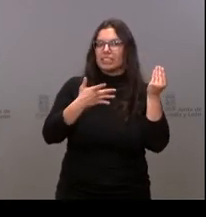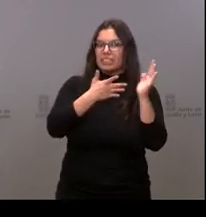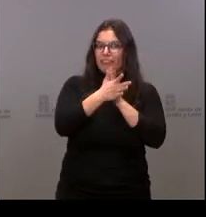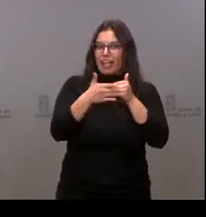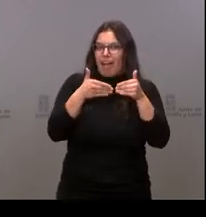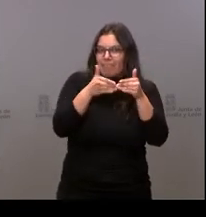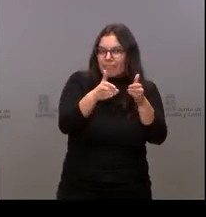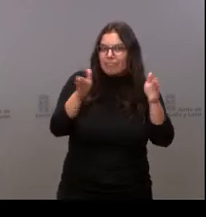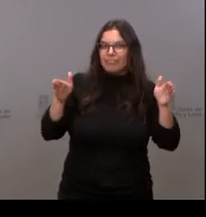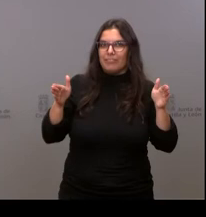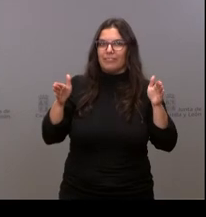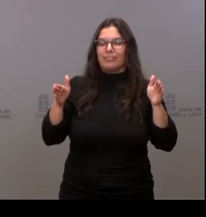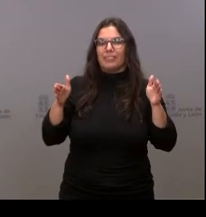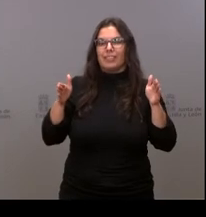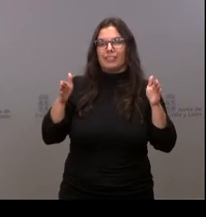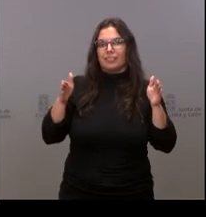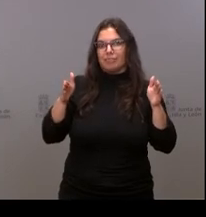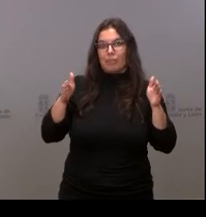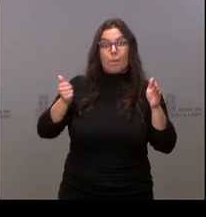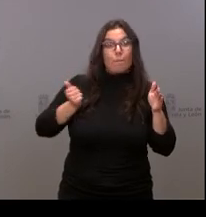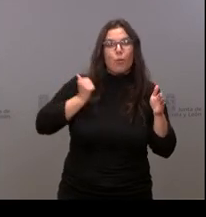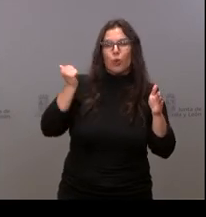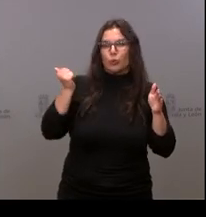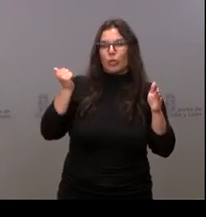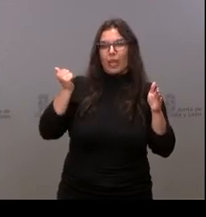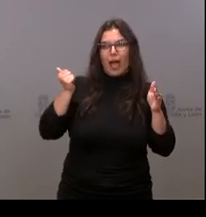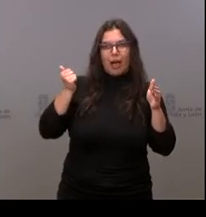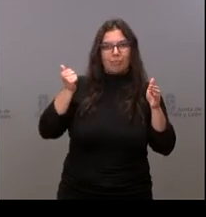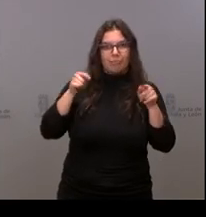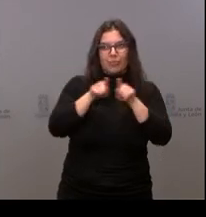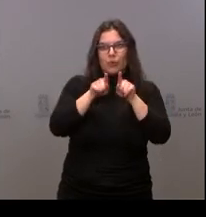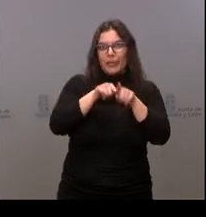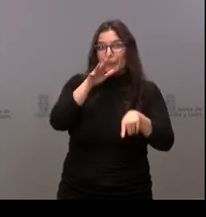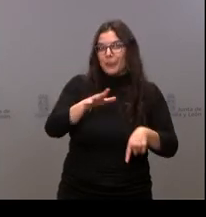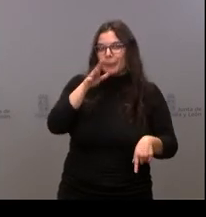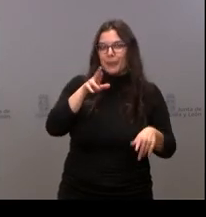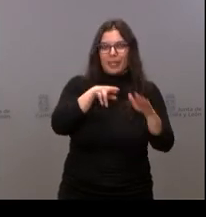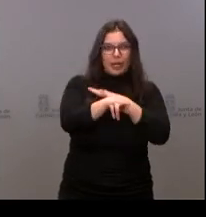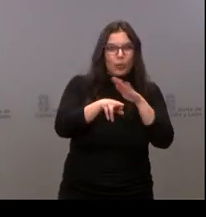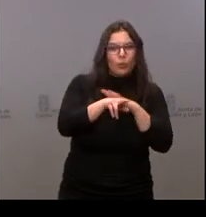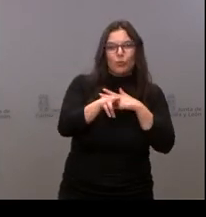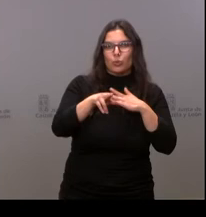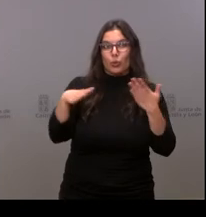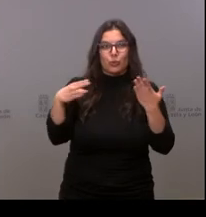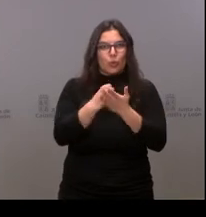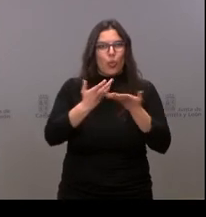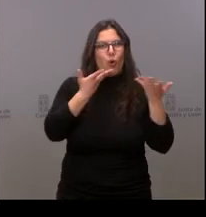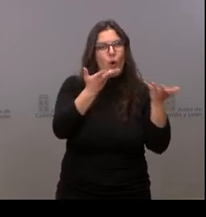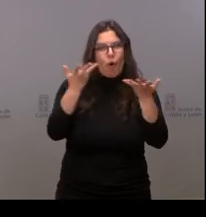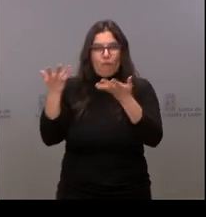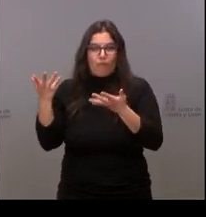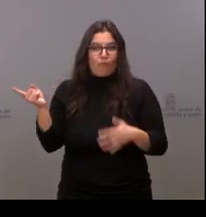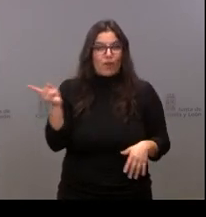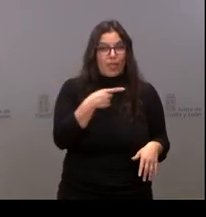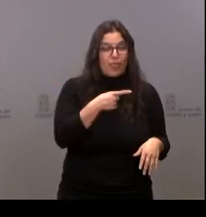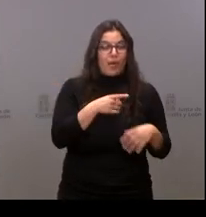ensancha las puertas de esas posibilidades, de esos medios, de esos recursos y creo que